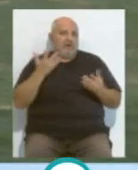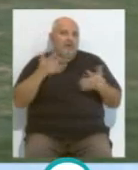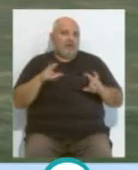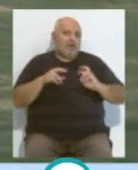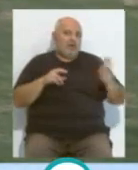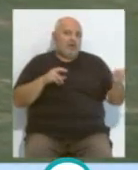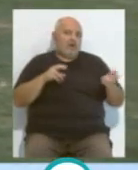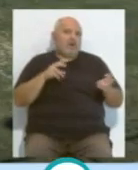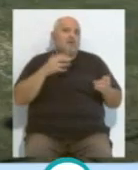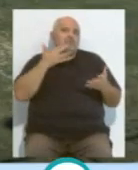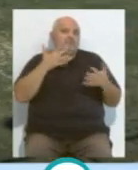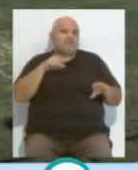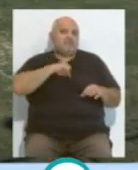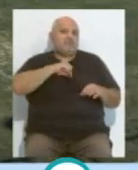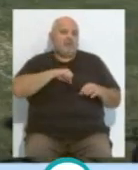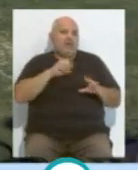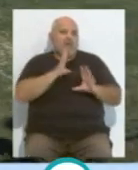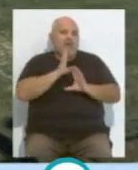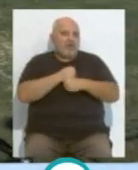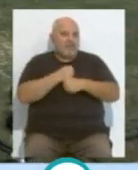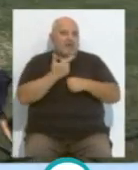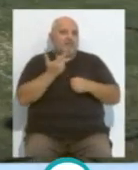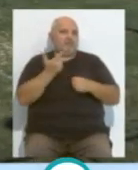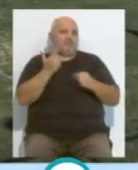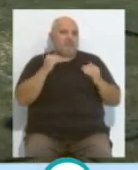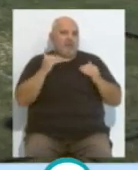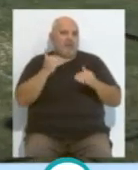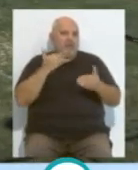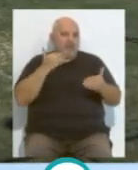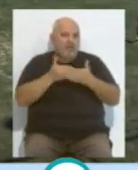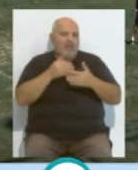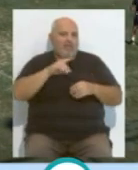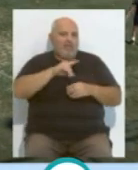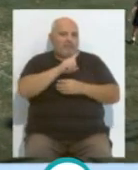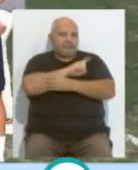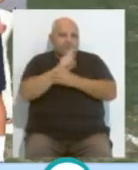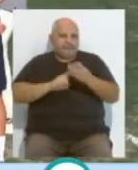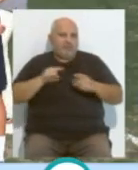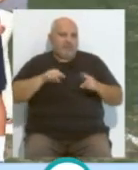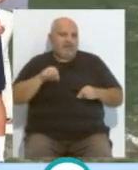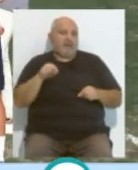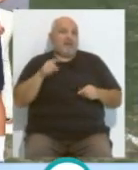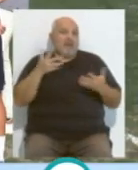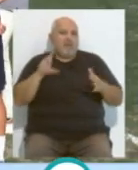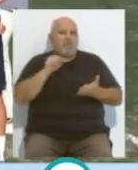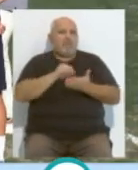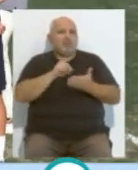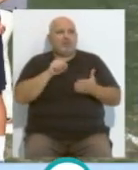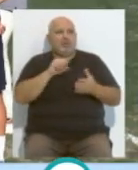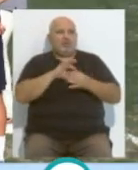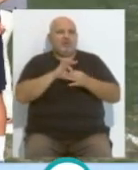hubiese sido un final agónico de temporada en el que hubiese habido mucho desgaste. Y creo que eso fue un punto,